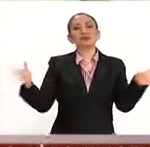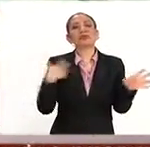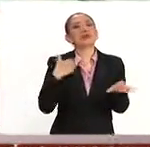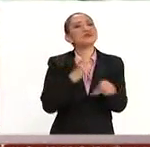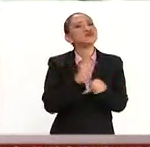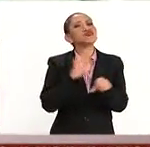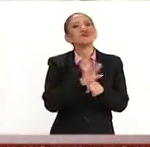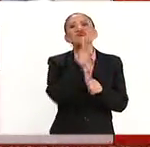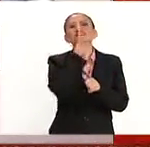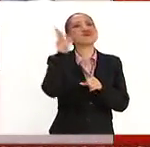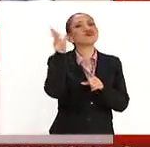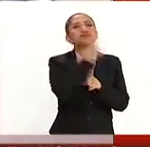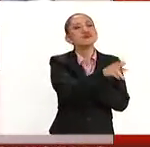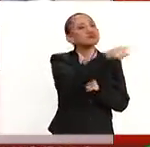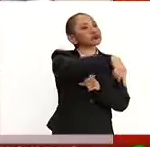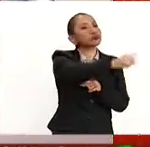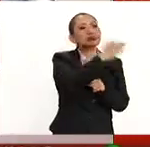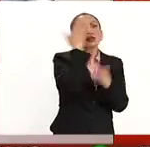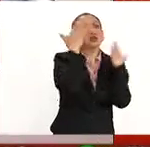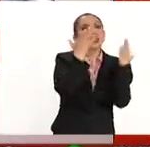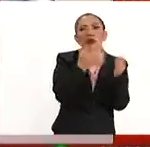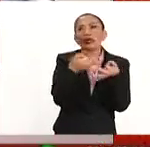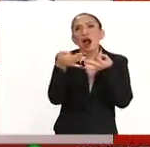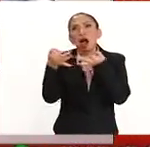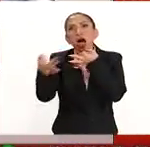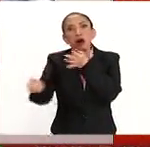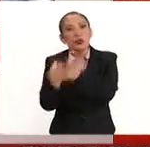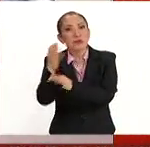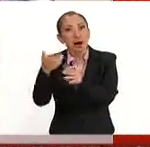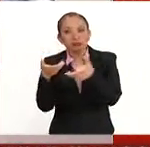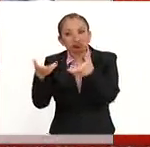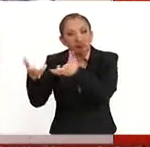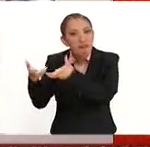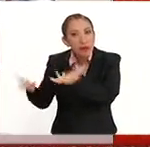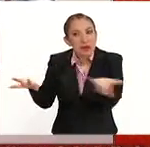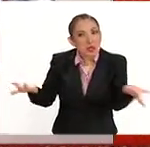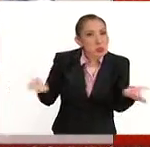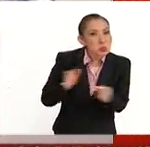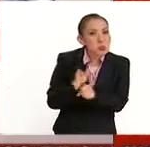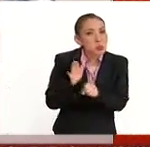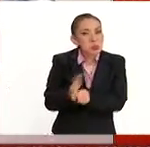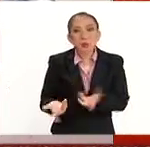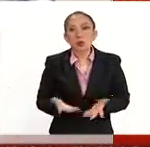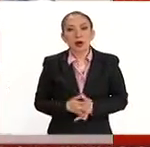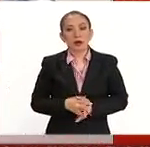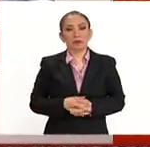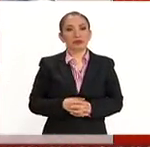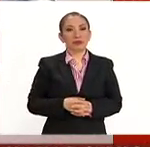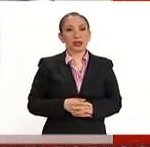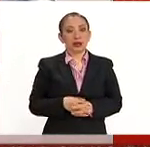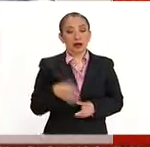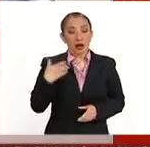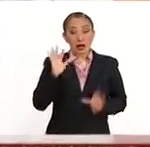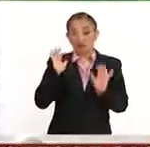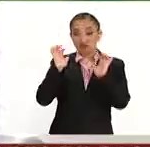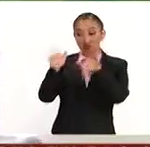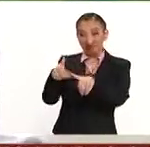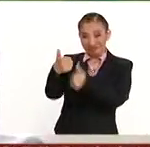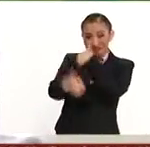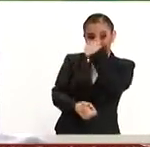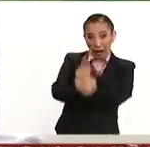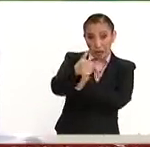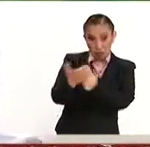¿y cuál ha sido la respuesta por parte de los estudiantes ante estas nuevas opciones? Miren, la demanda de estas carreras